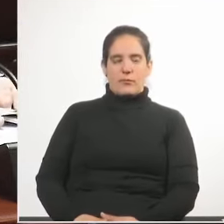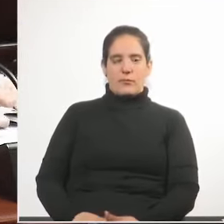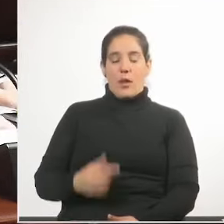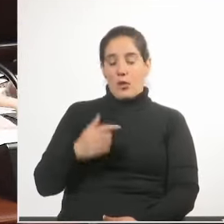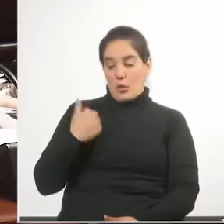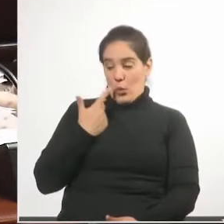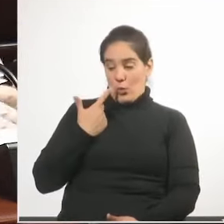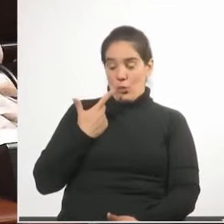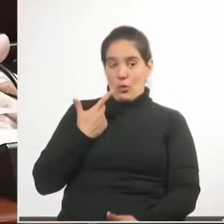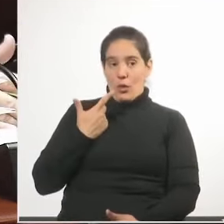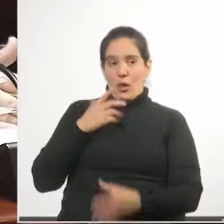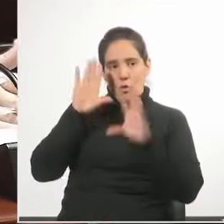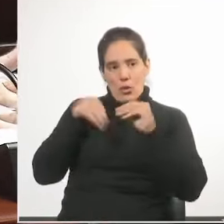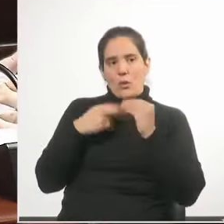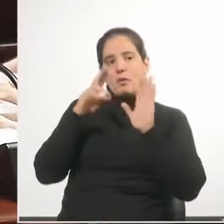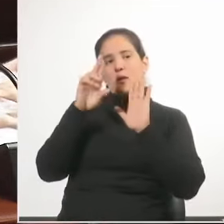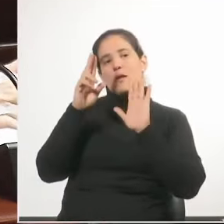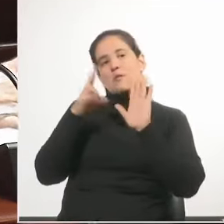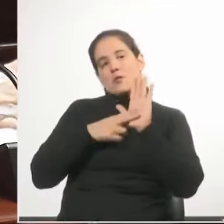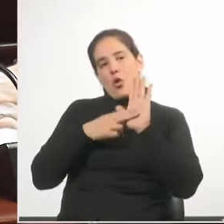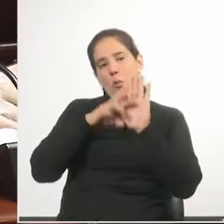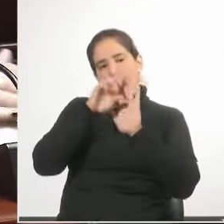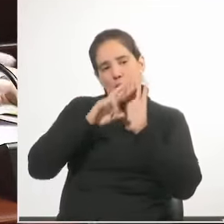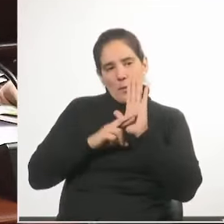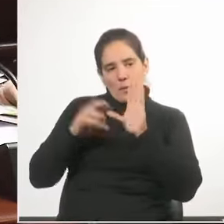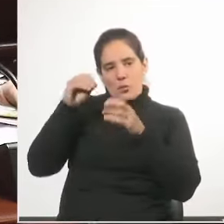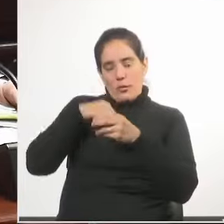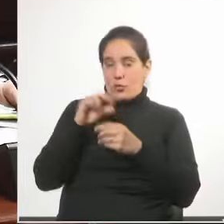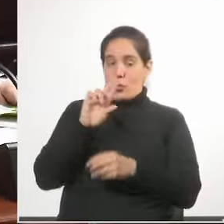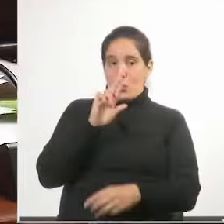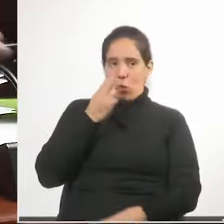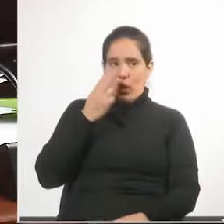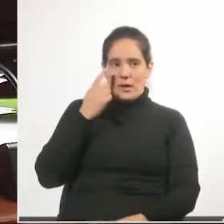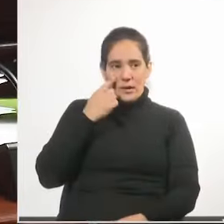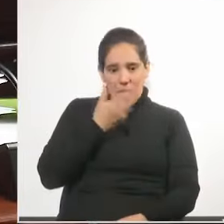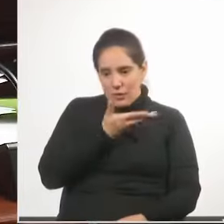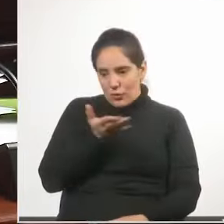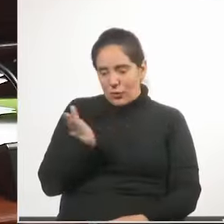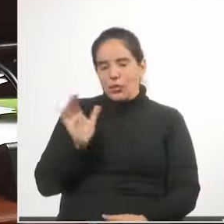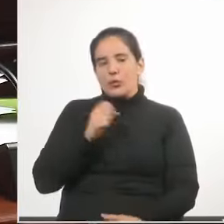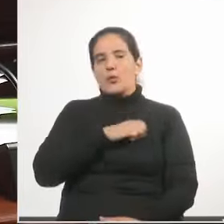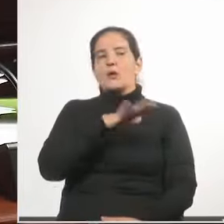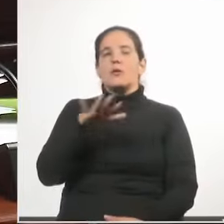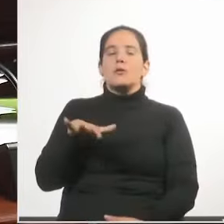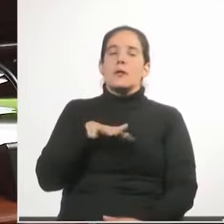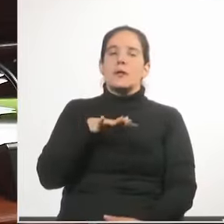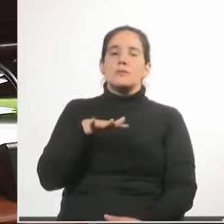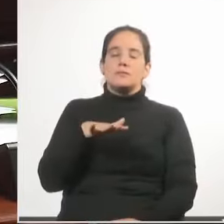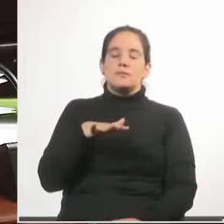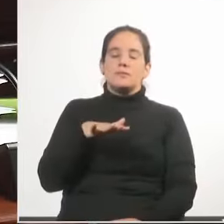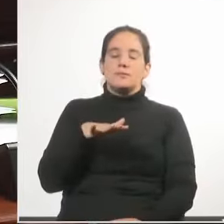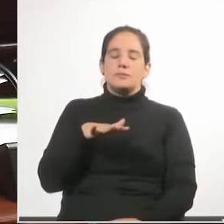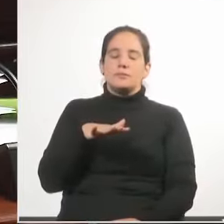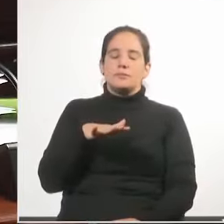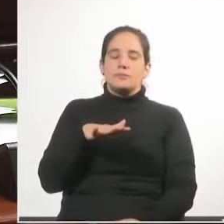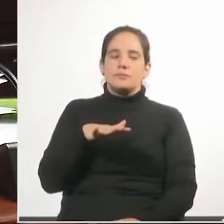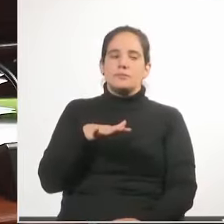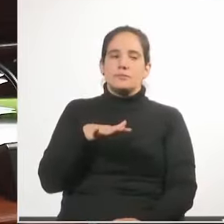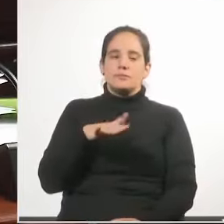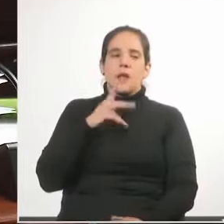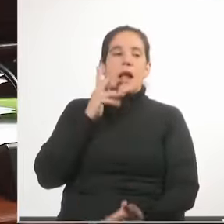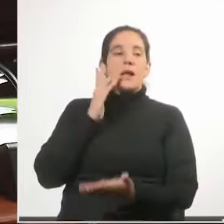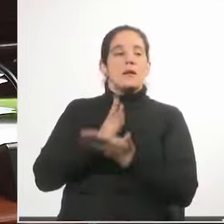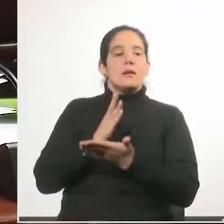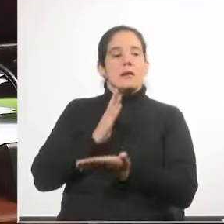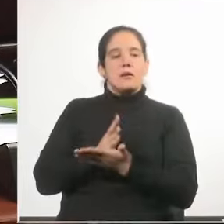Nuestro ordenamiento jurídico reconoce una realidad social, que es que el